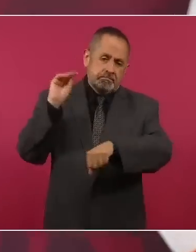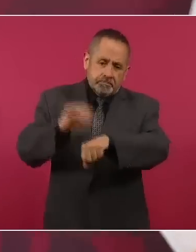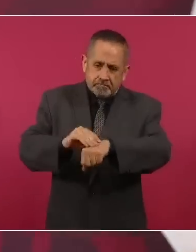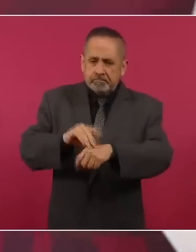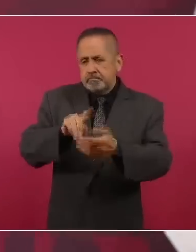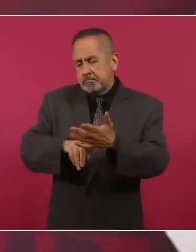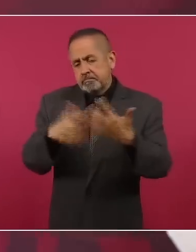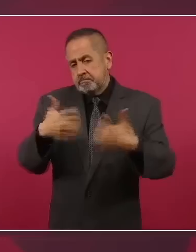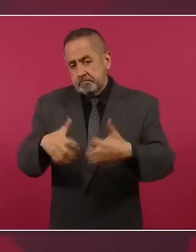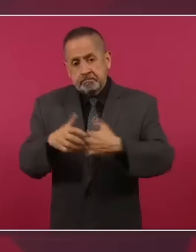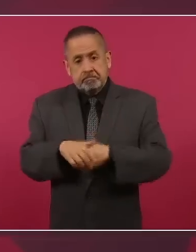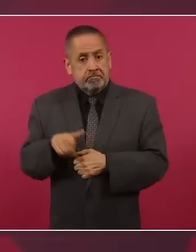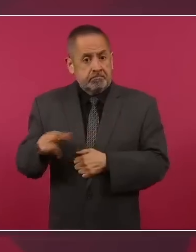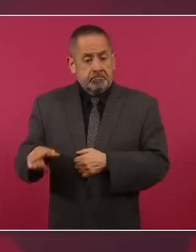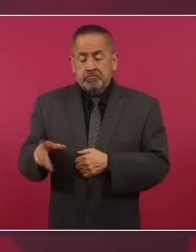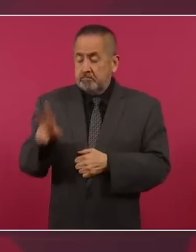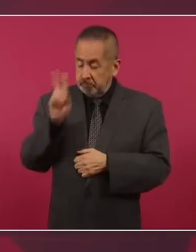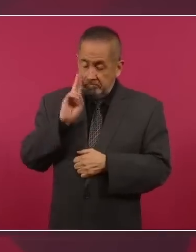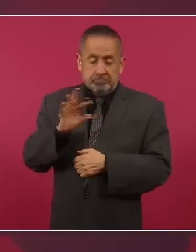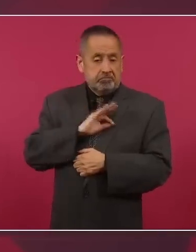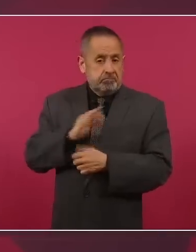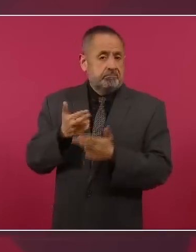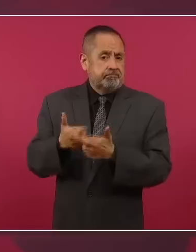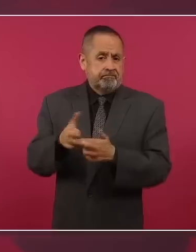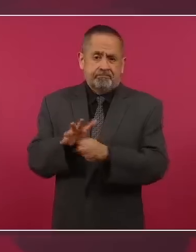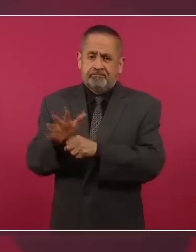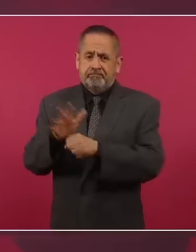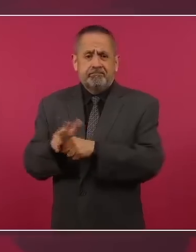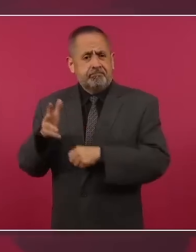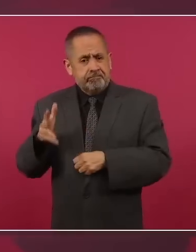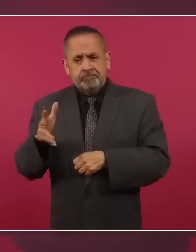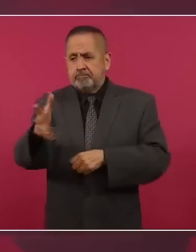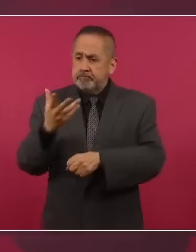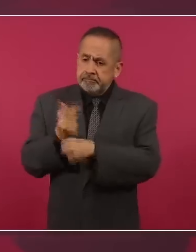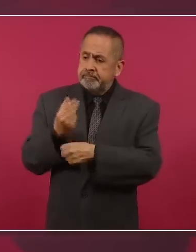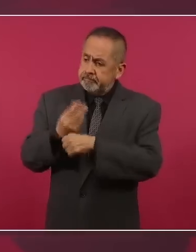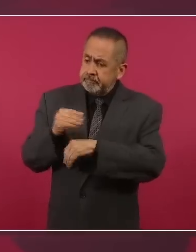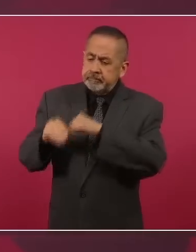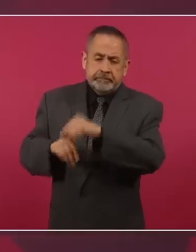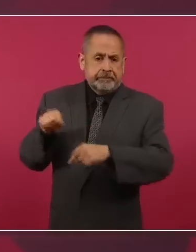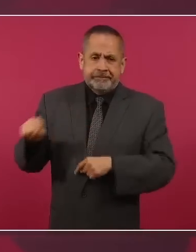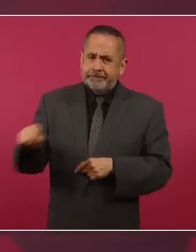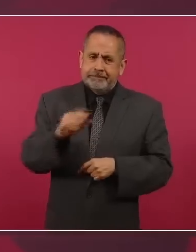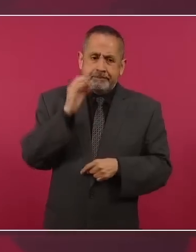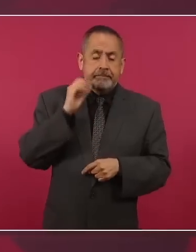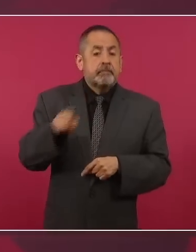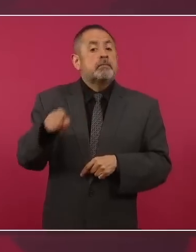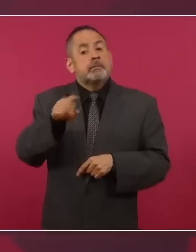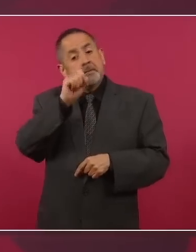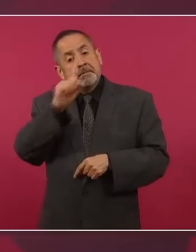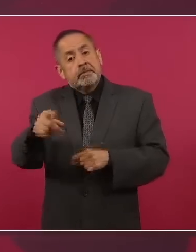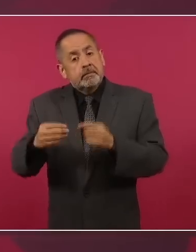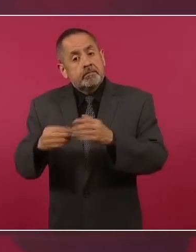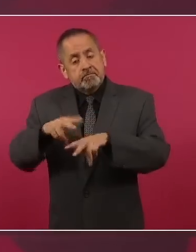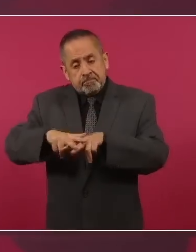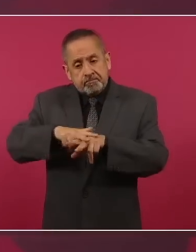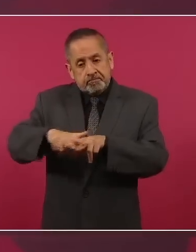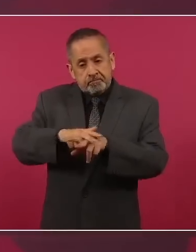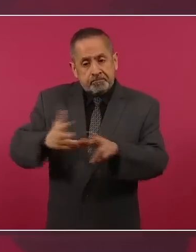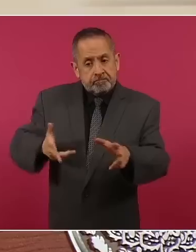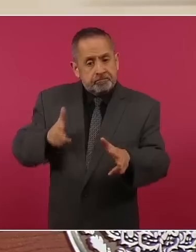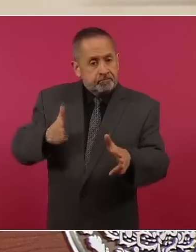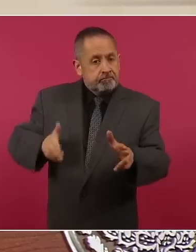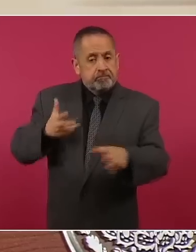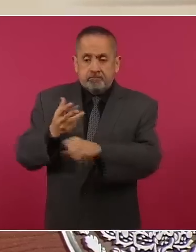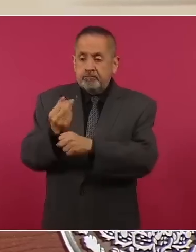Istmo, mucho, mucho futuro, porque se están rehabilitando las vías del ferrocarril desde